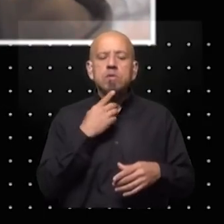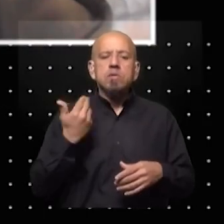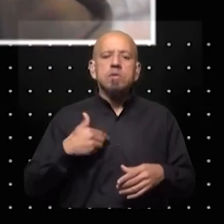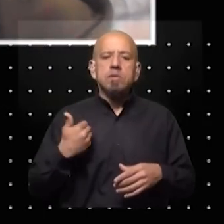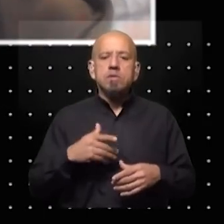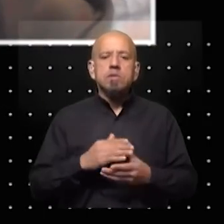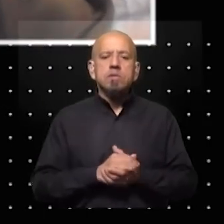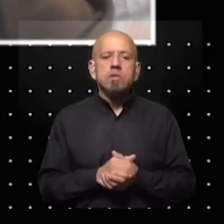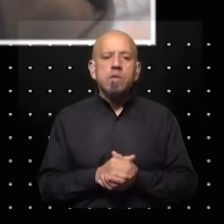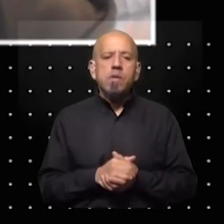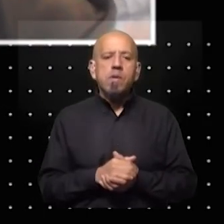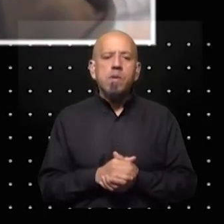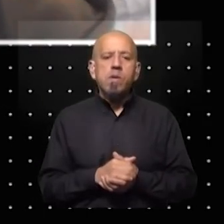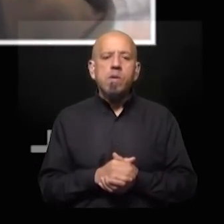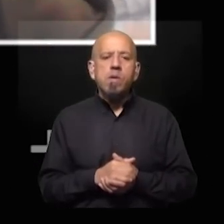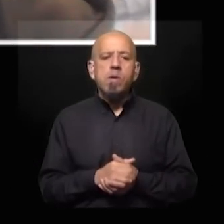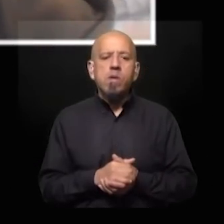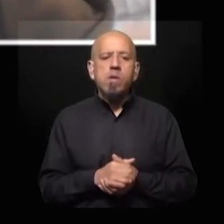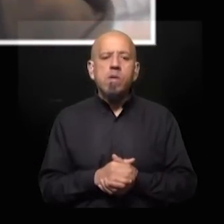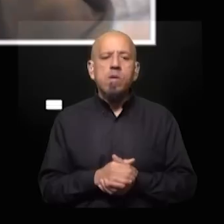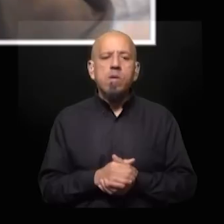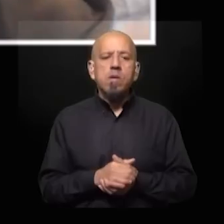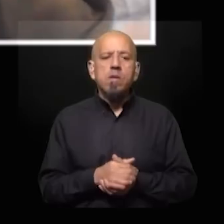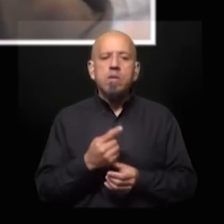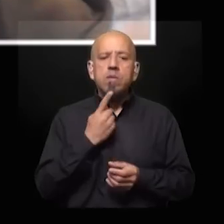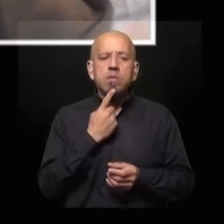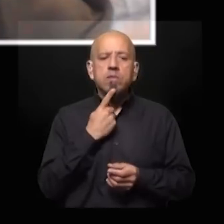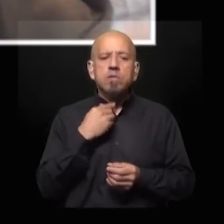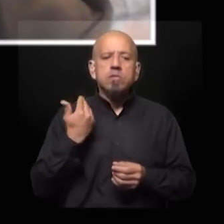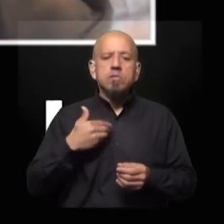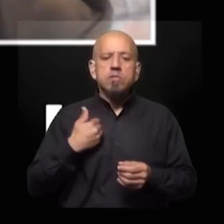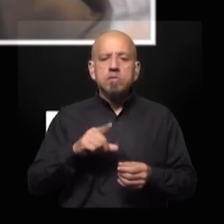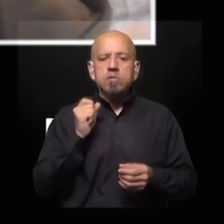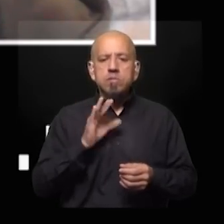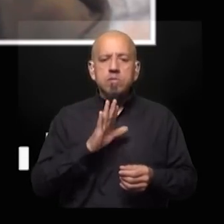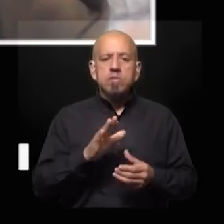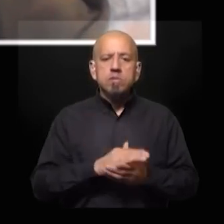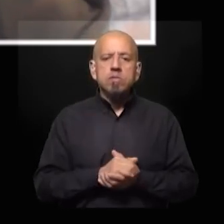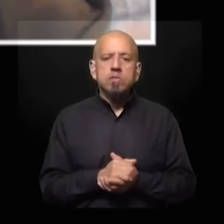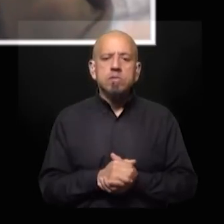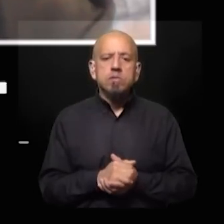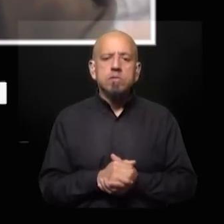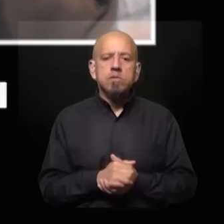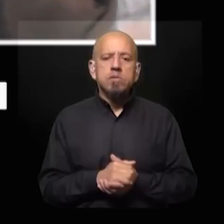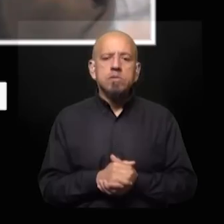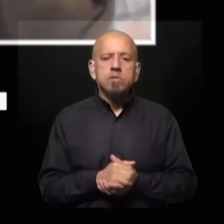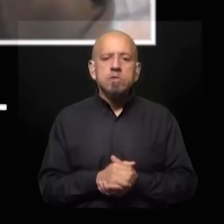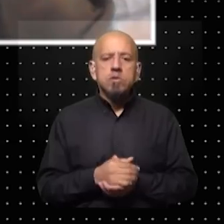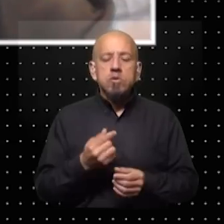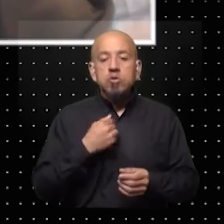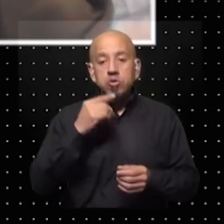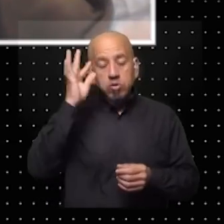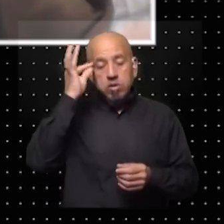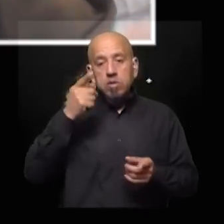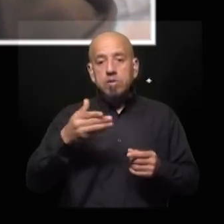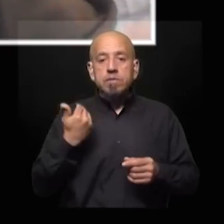digo una nueva porque la política en Argentina es muy particular sí yo lo que creo es que existe